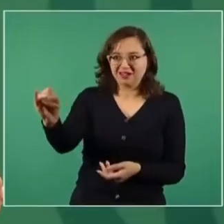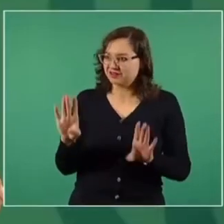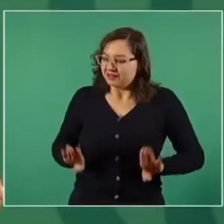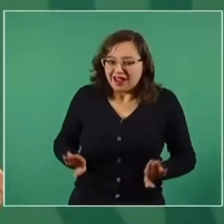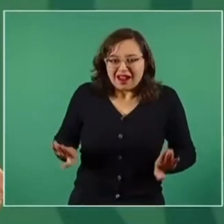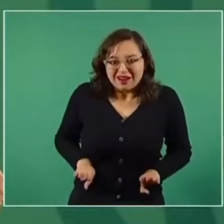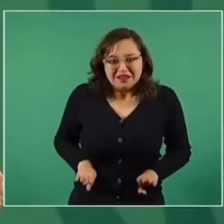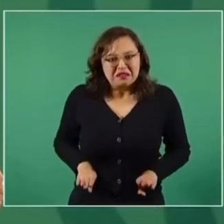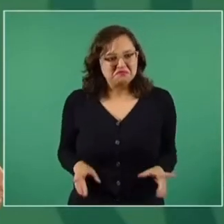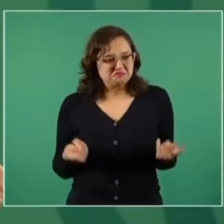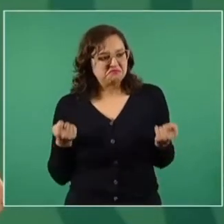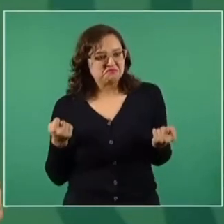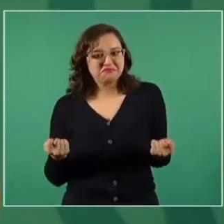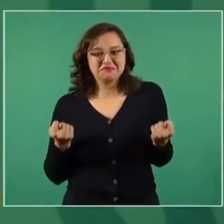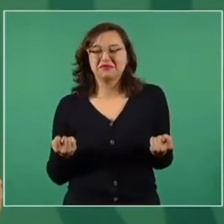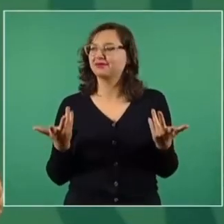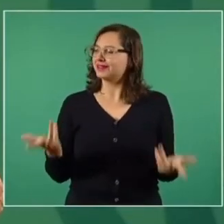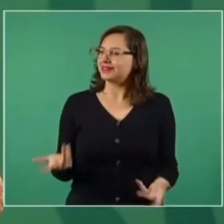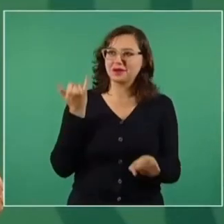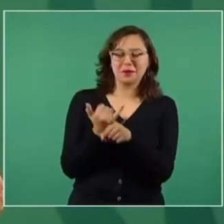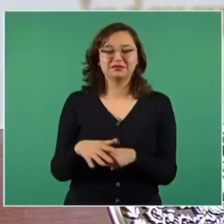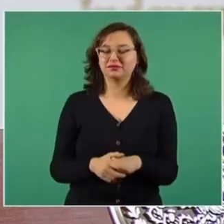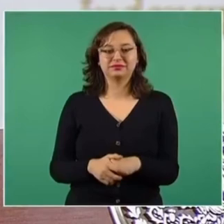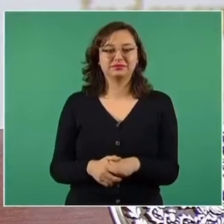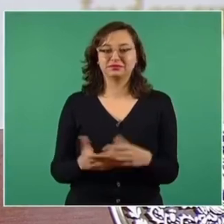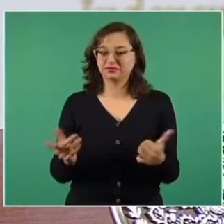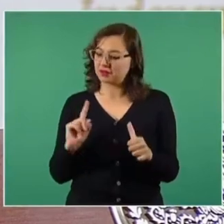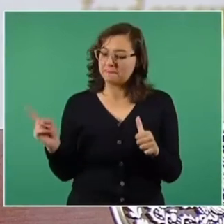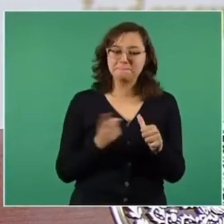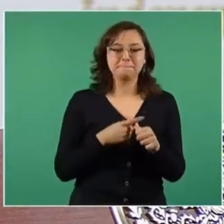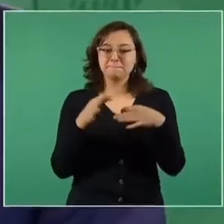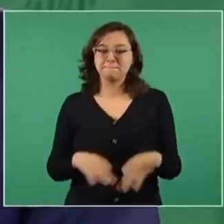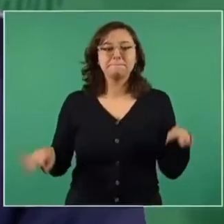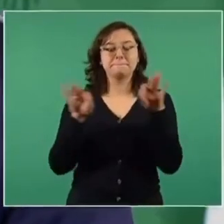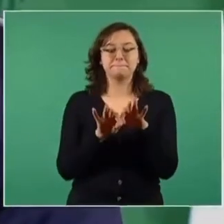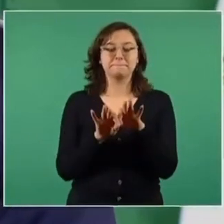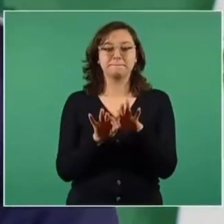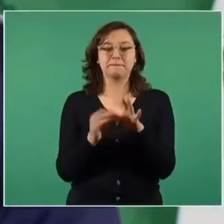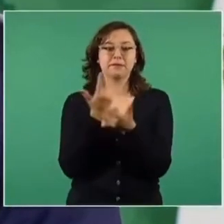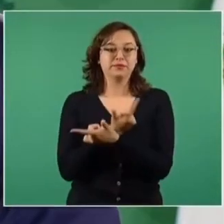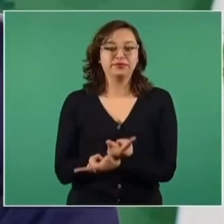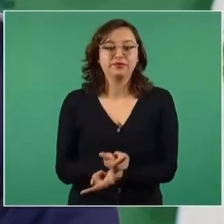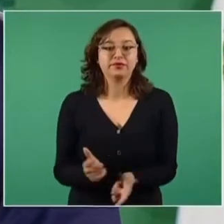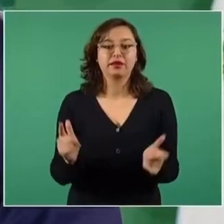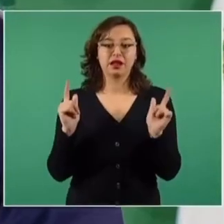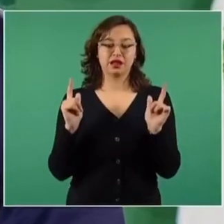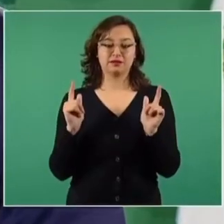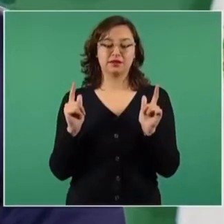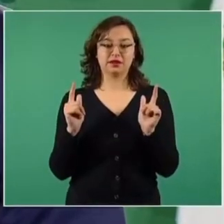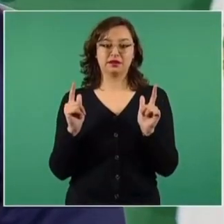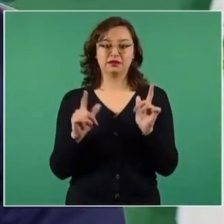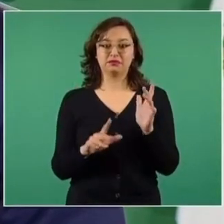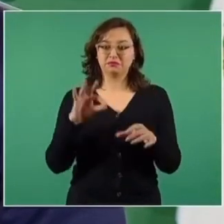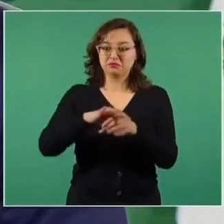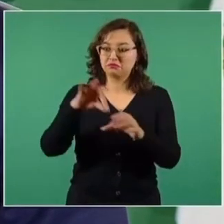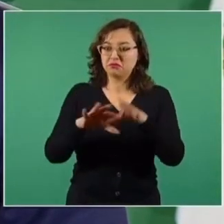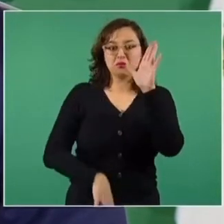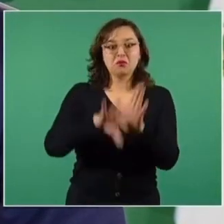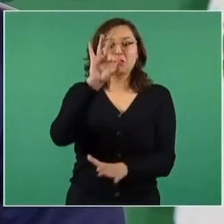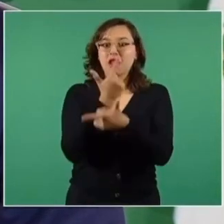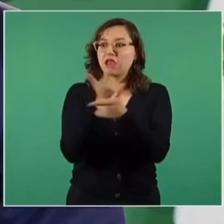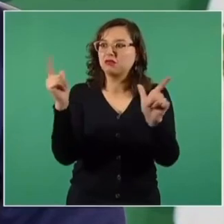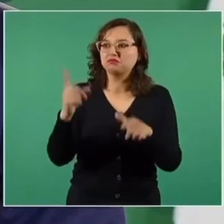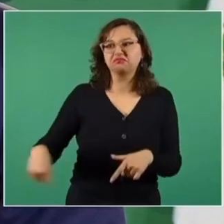se siga violando el principio de la libertad de elegir libremente